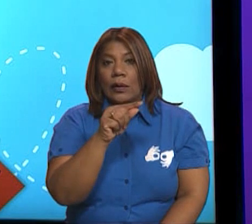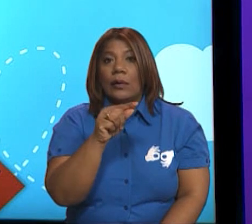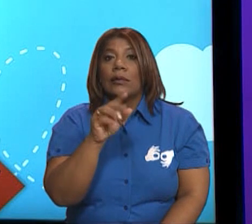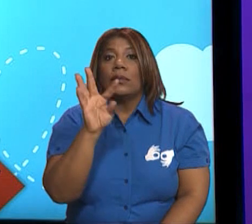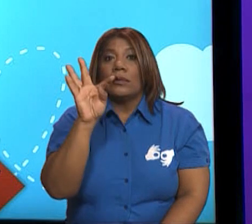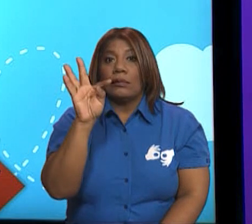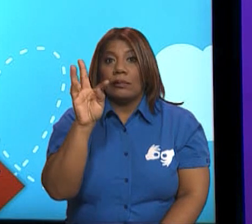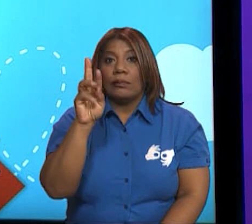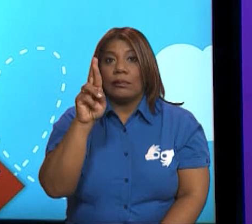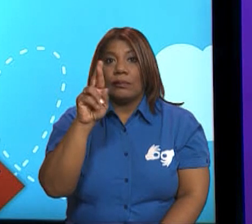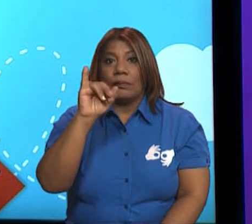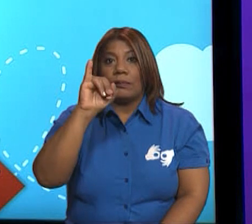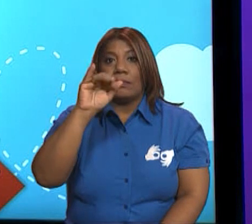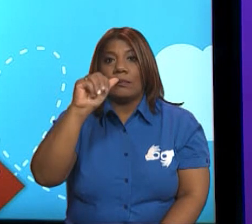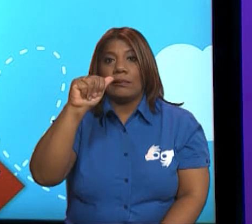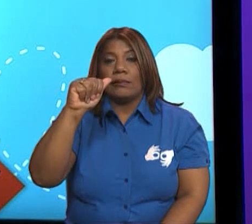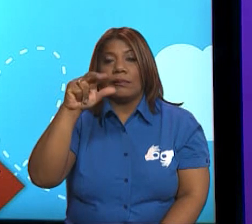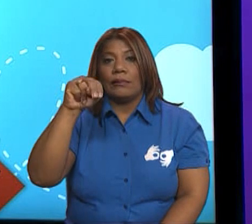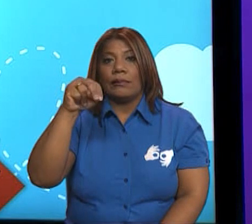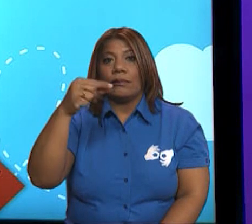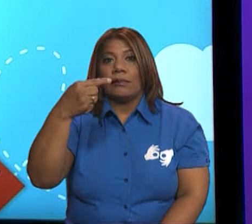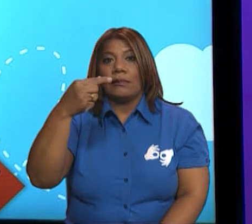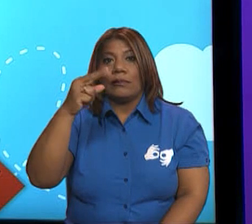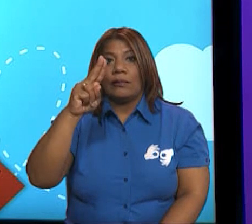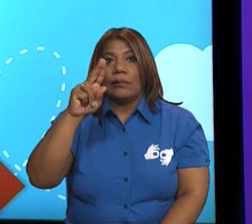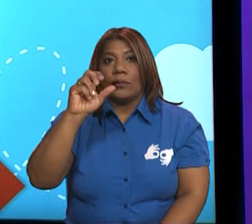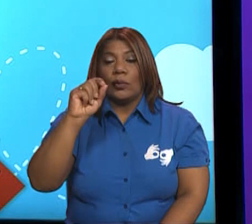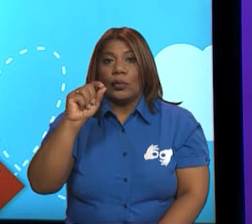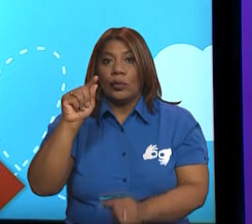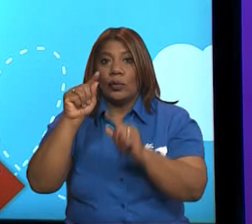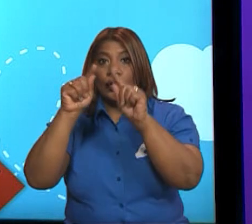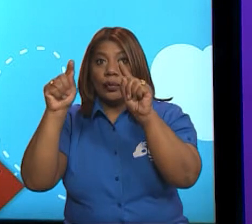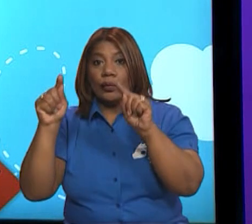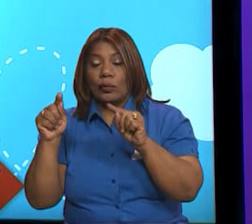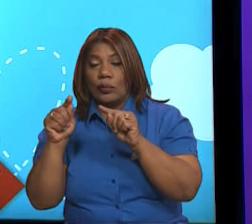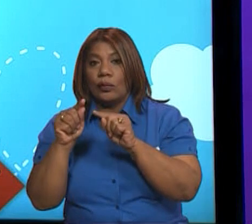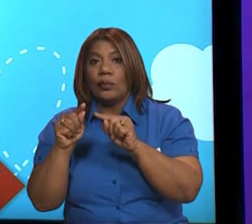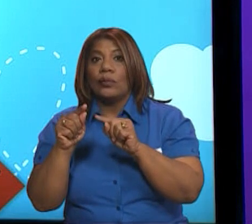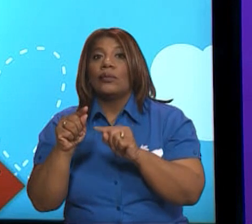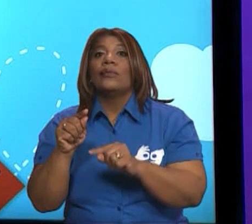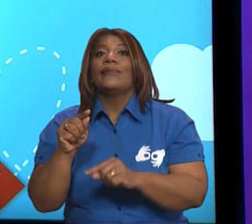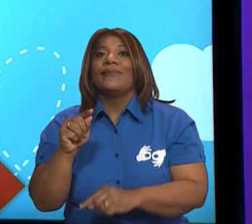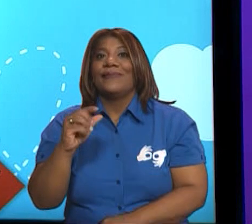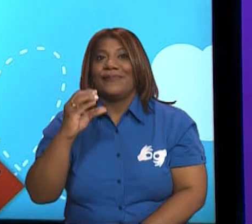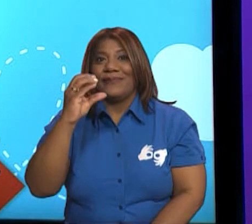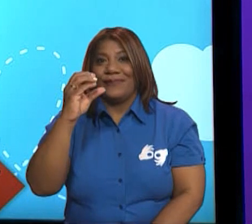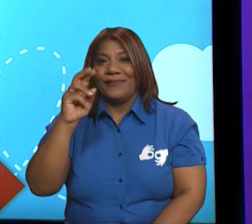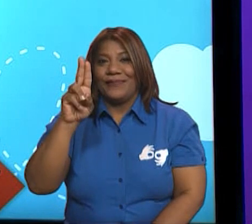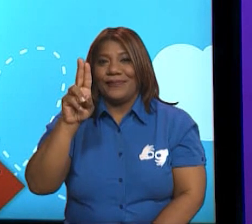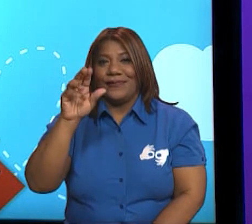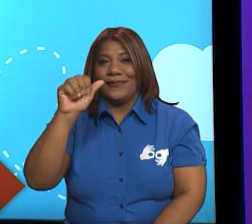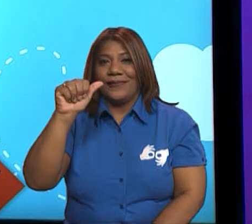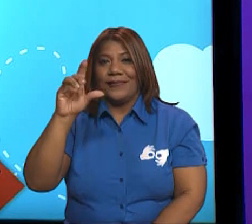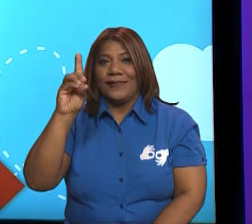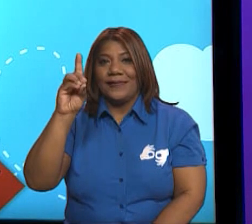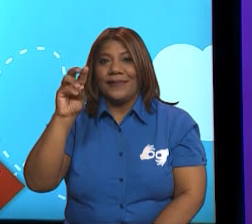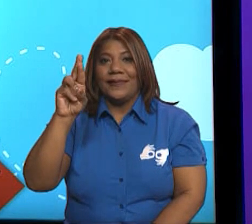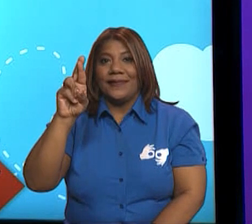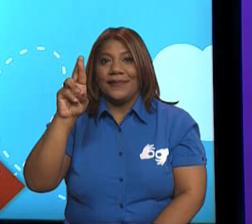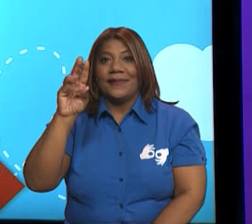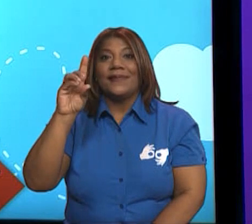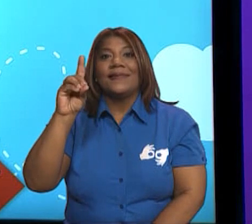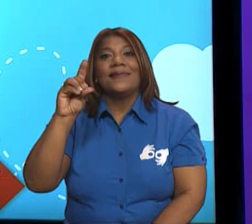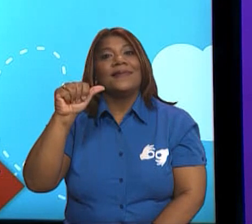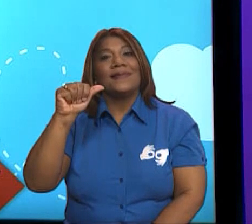triángulo y el segundo tiene cuatro lados y se llama cuadrado. Los dos elementos que vamos a revisar